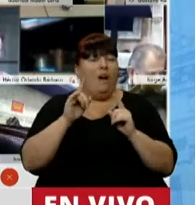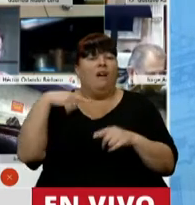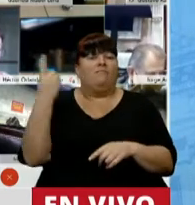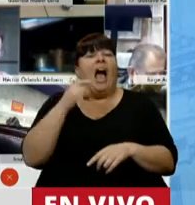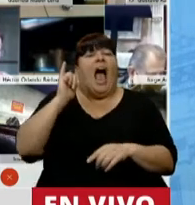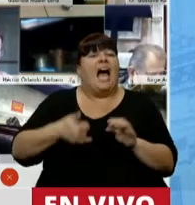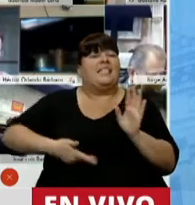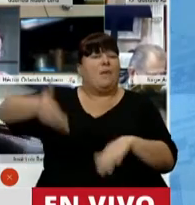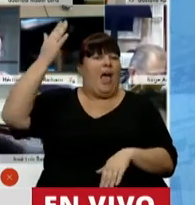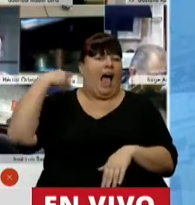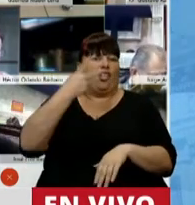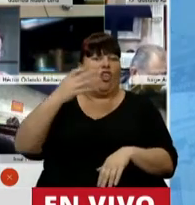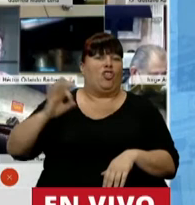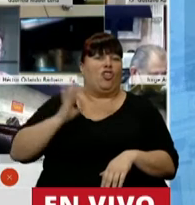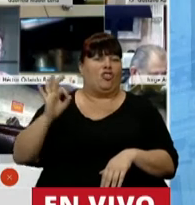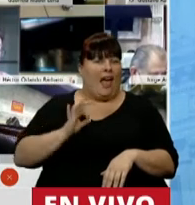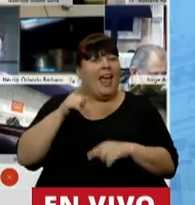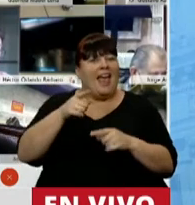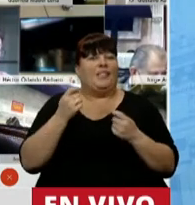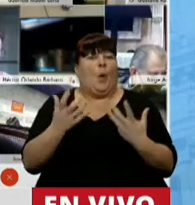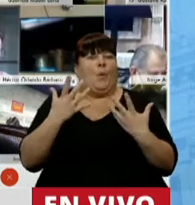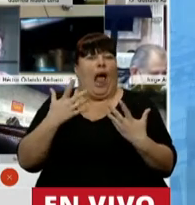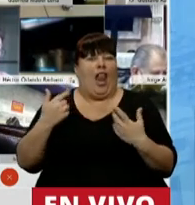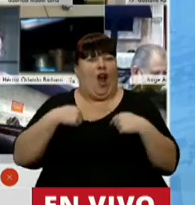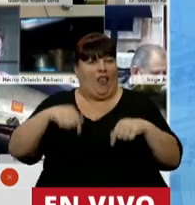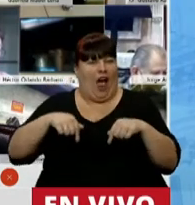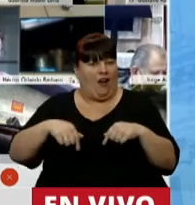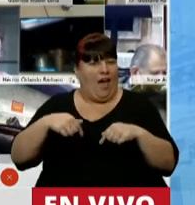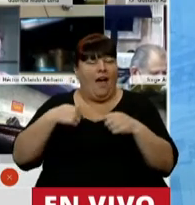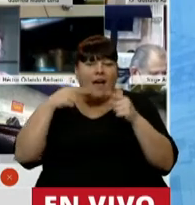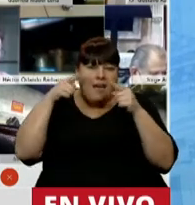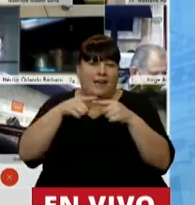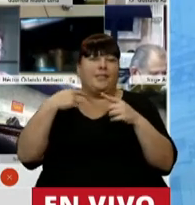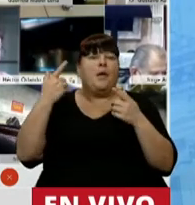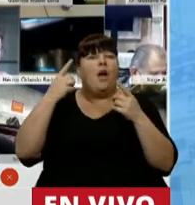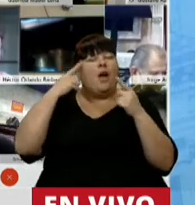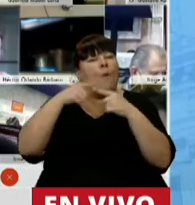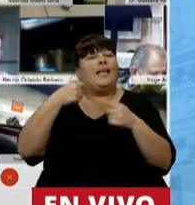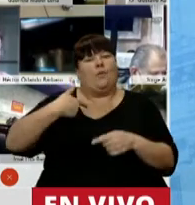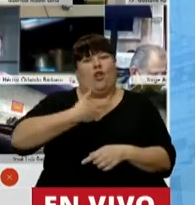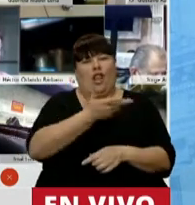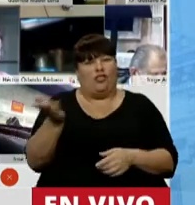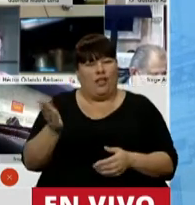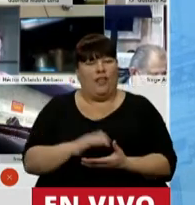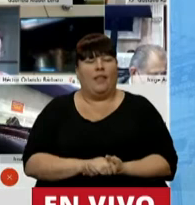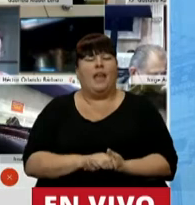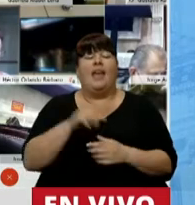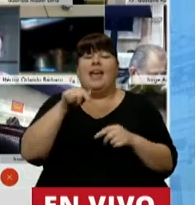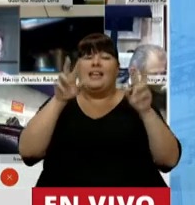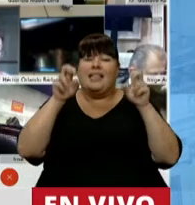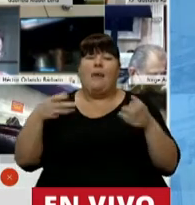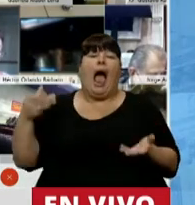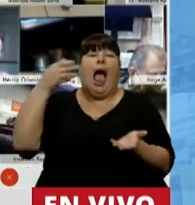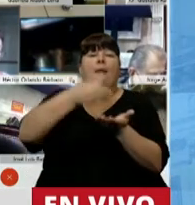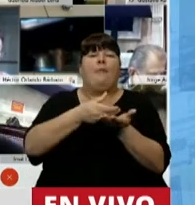aceptamos hace 200 años. Esos son los valores que nos rigen. Ese es nuestro contrato social. Este denominado